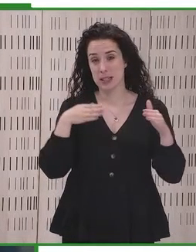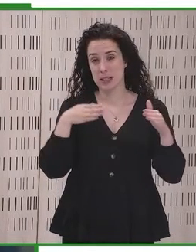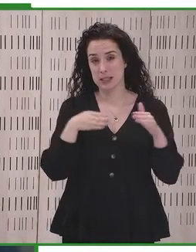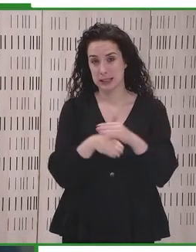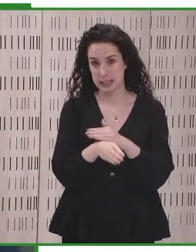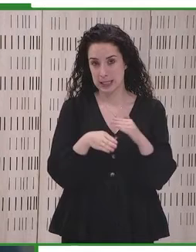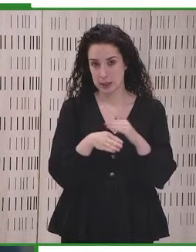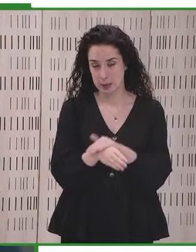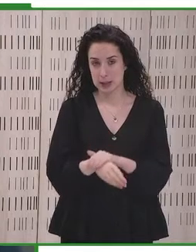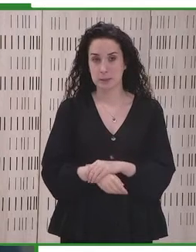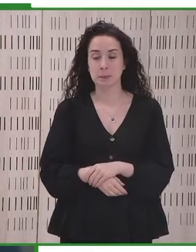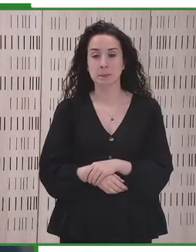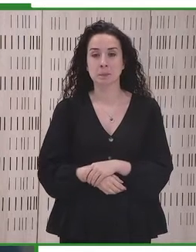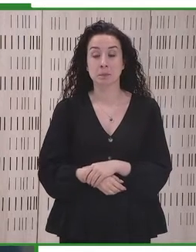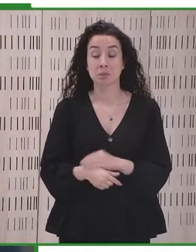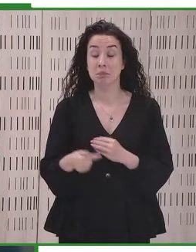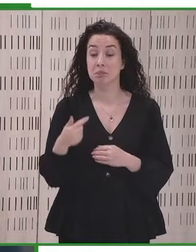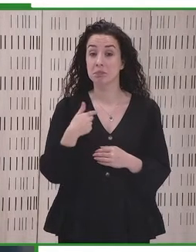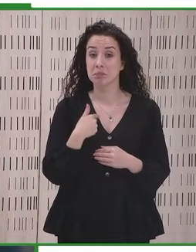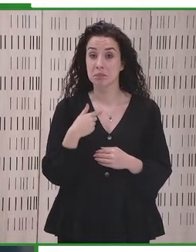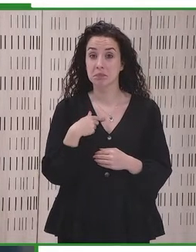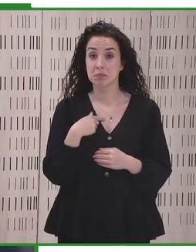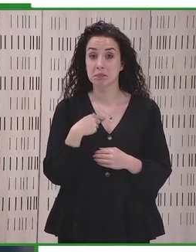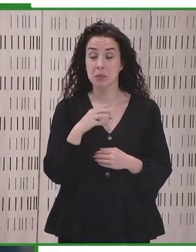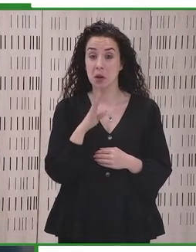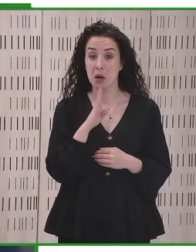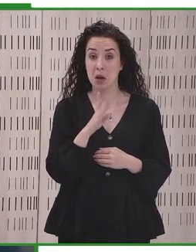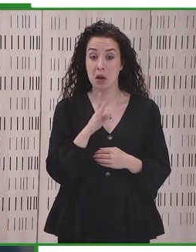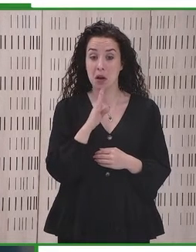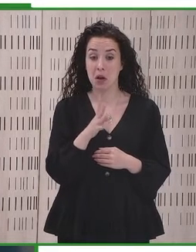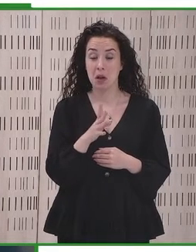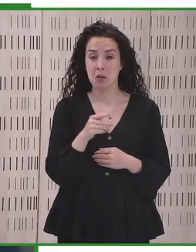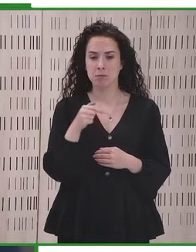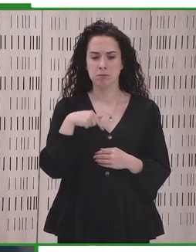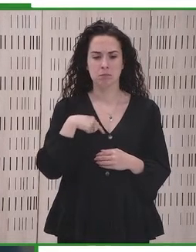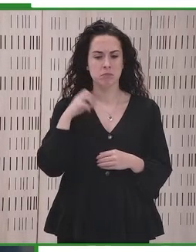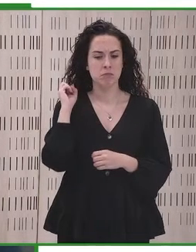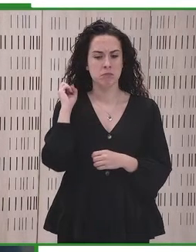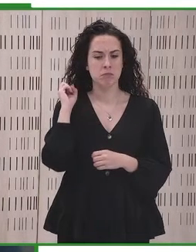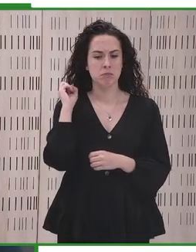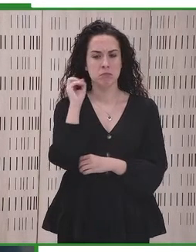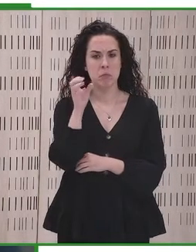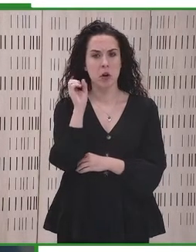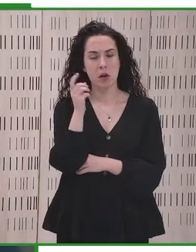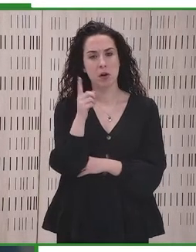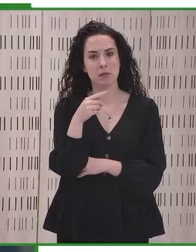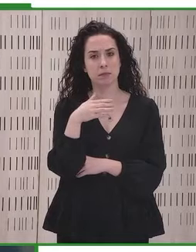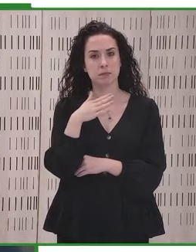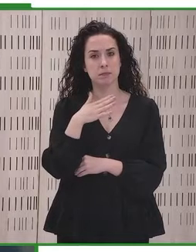Voy a continuar con mi presentación